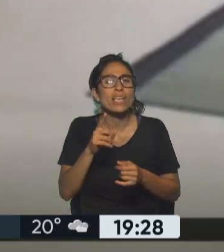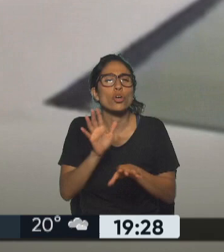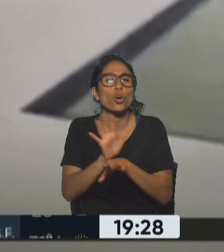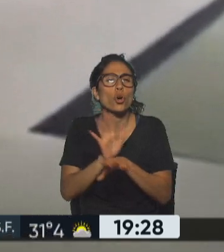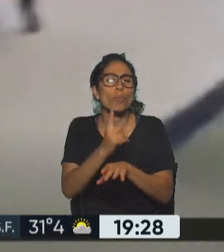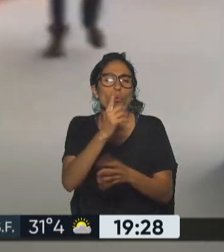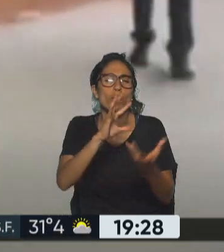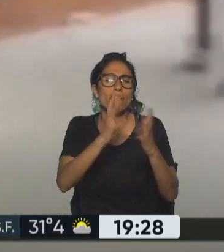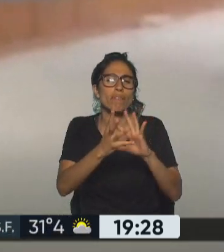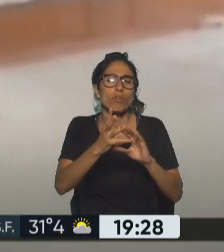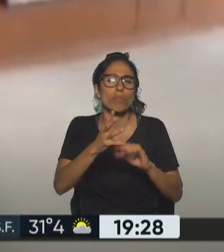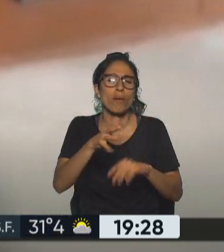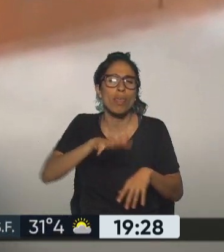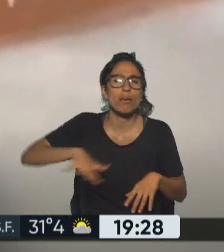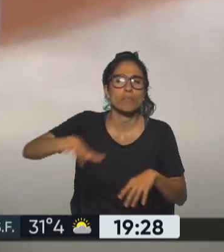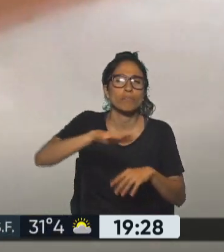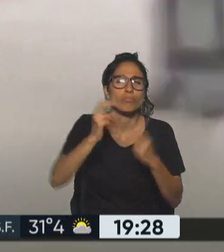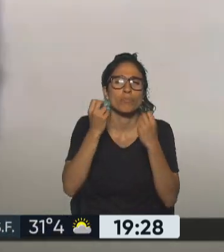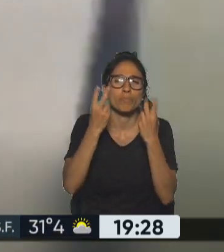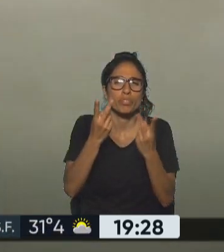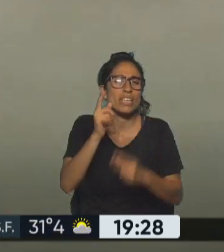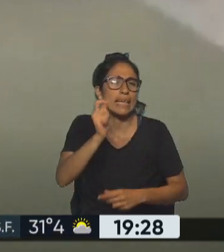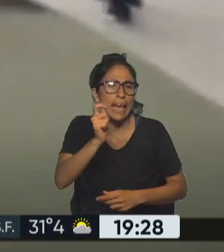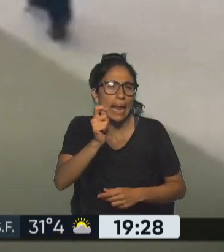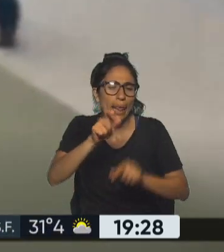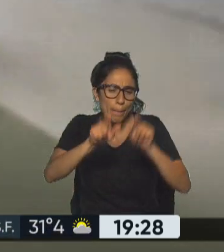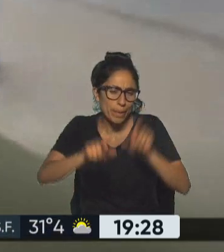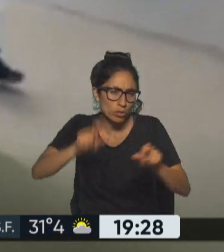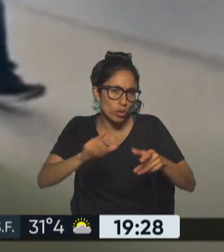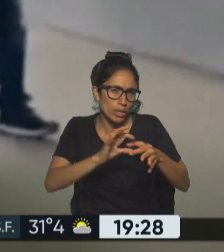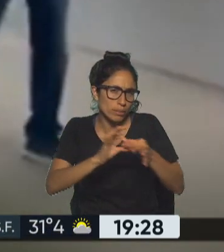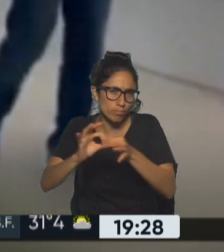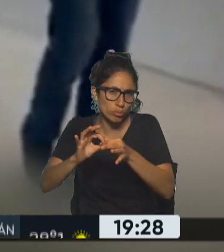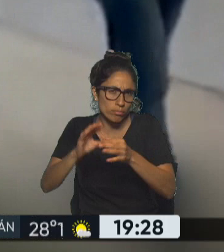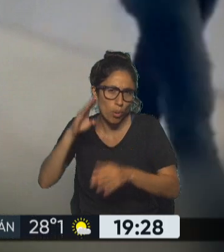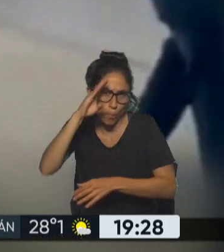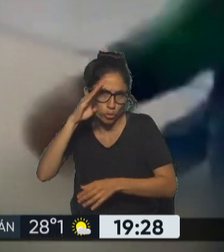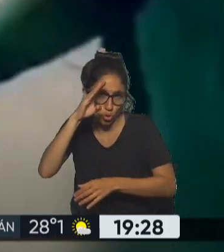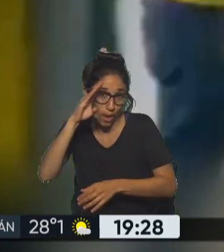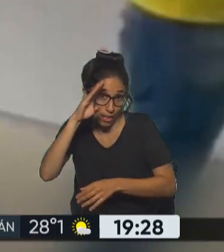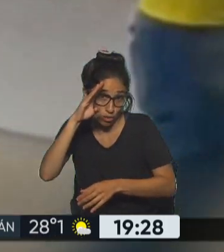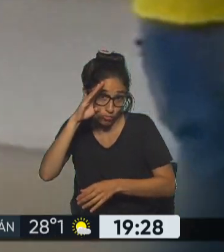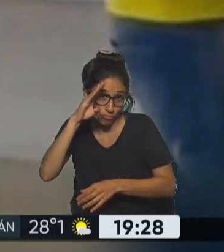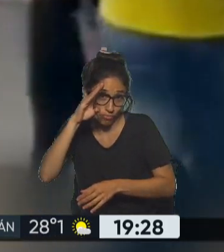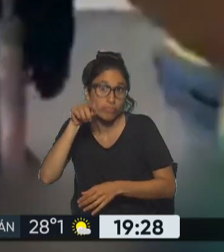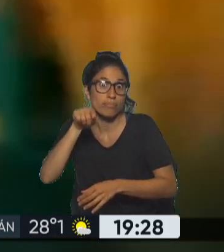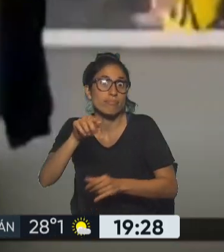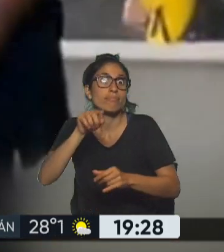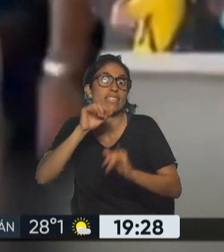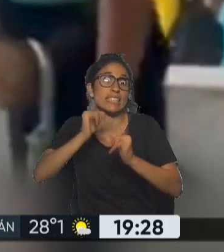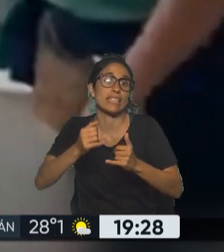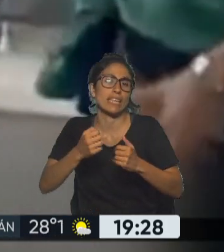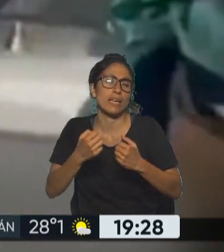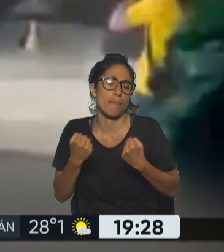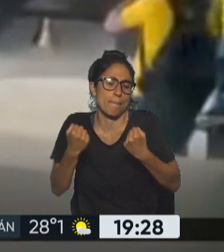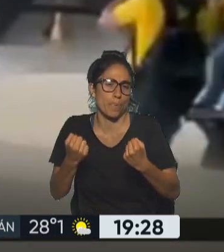Bolsonaro que me parece que lejos de bajar justamente esta situación de no creer que Bolsonaro perdió me